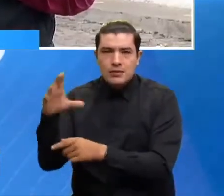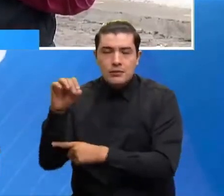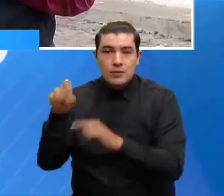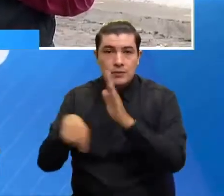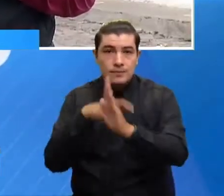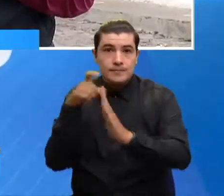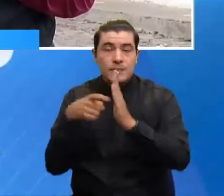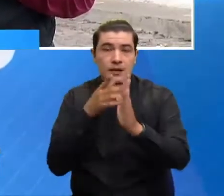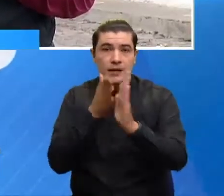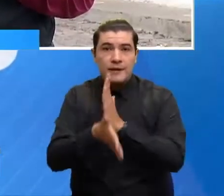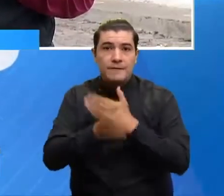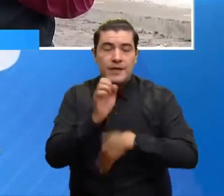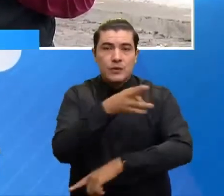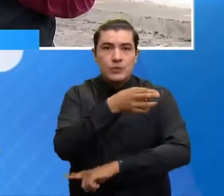Cárdenas, Oriente Noticias está informando.